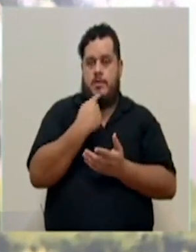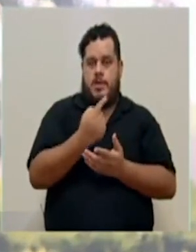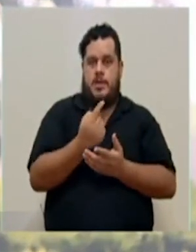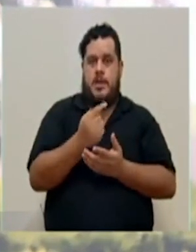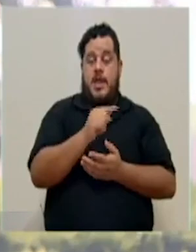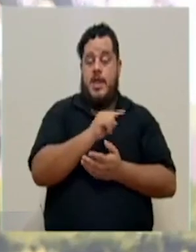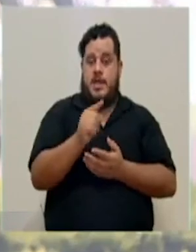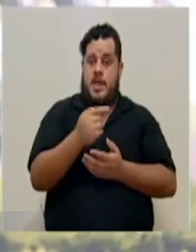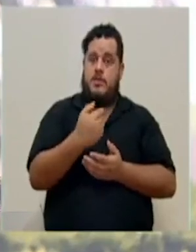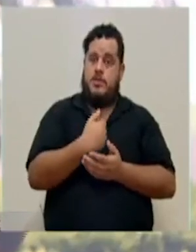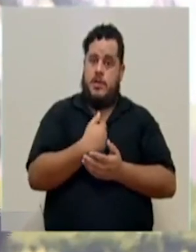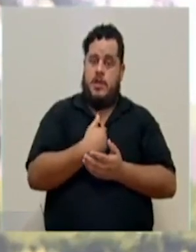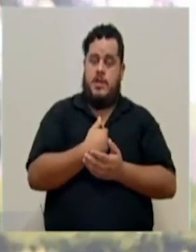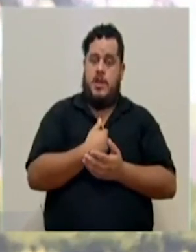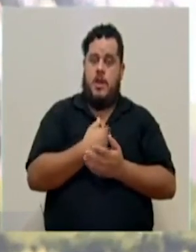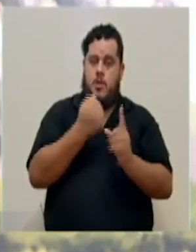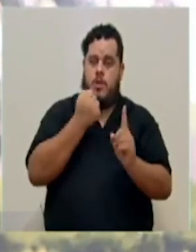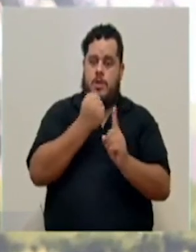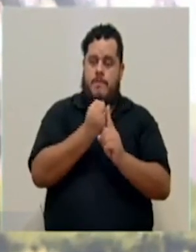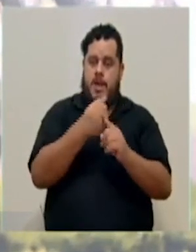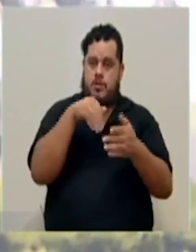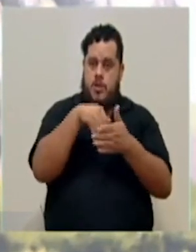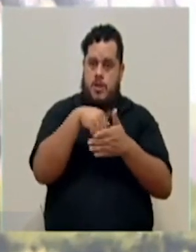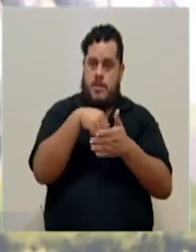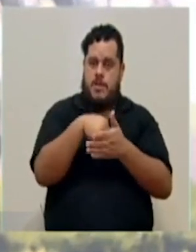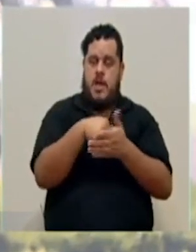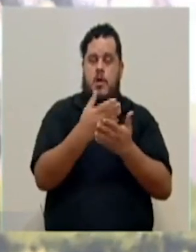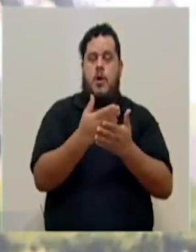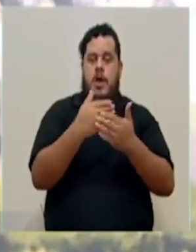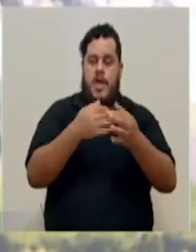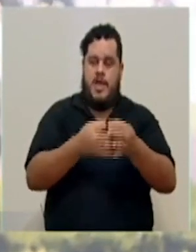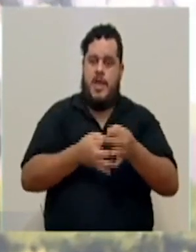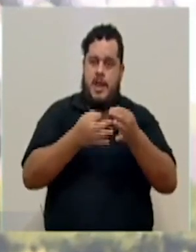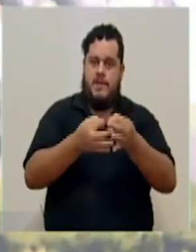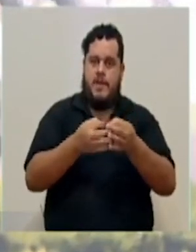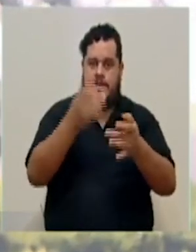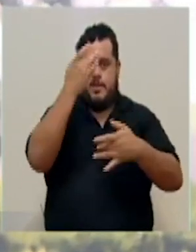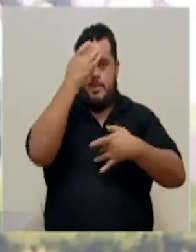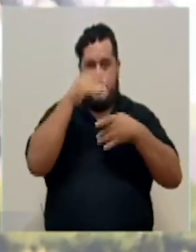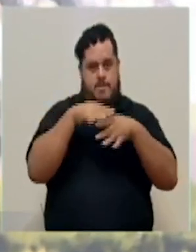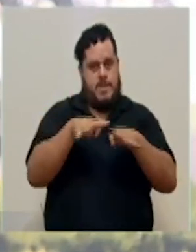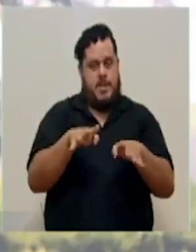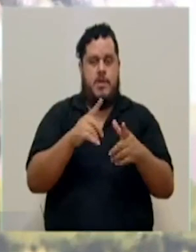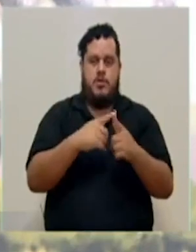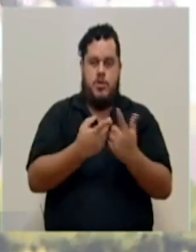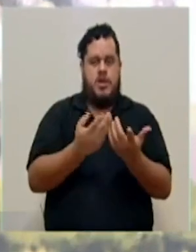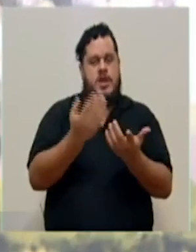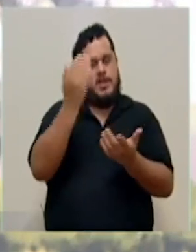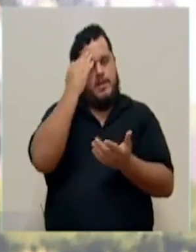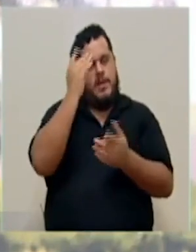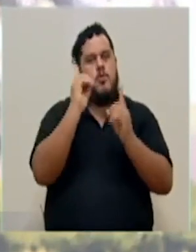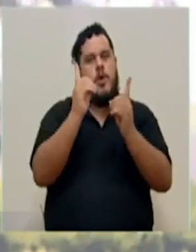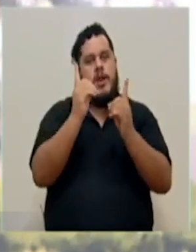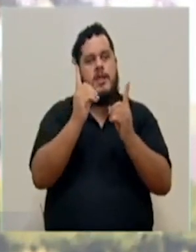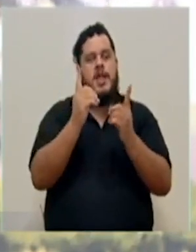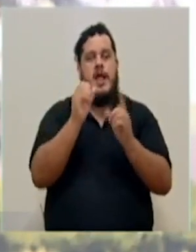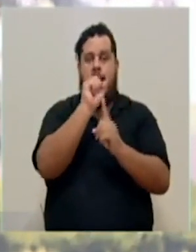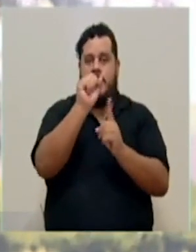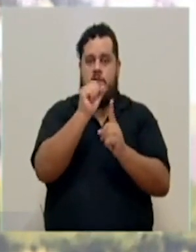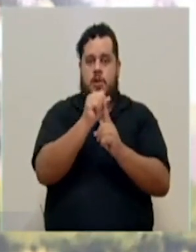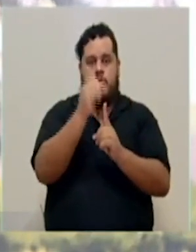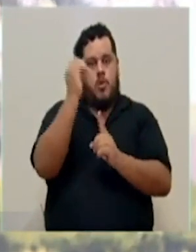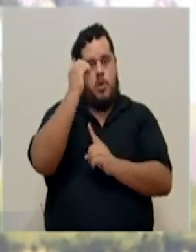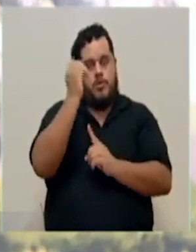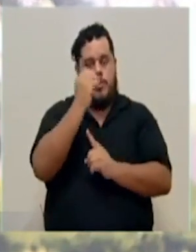estos tendrían un impacto limitado en el avance de la pandemia, entonces queríamos conocer cuál es un poco la postura del Ministerio y si se